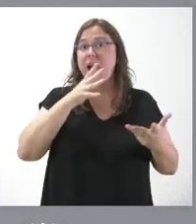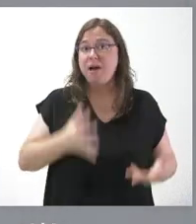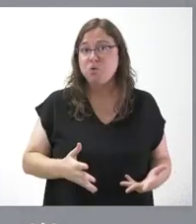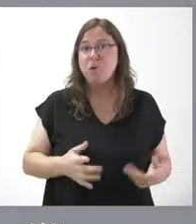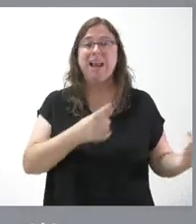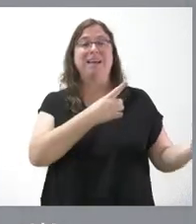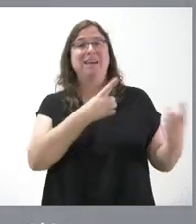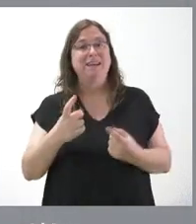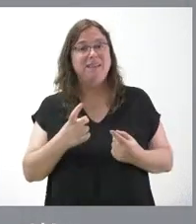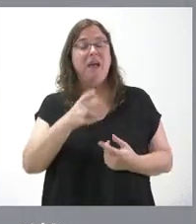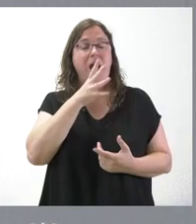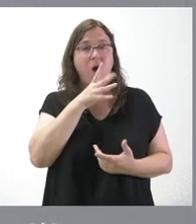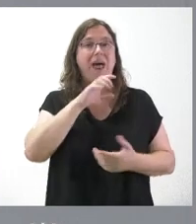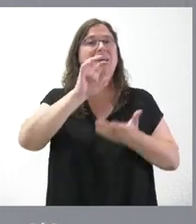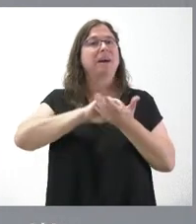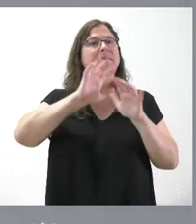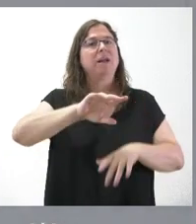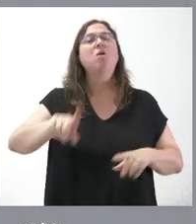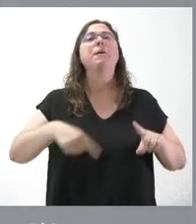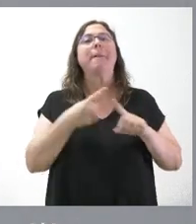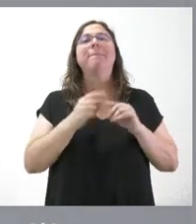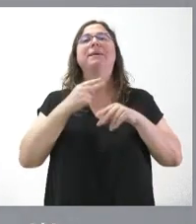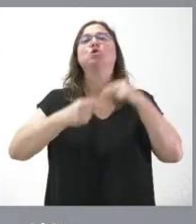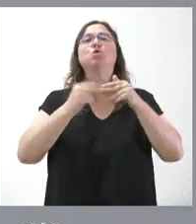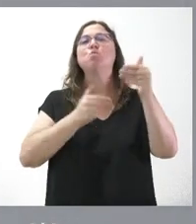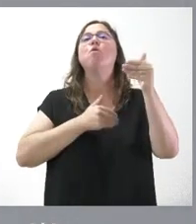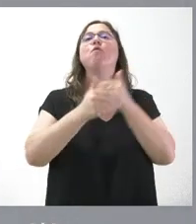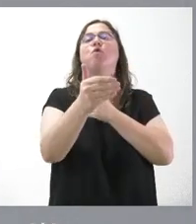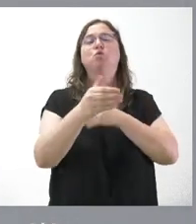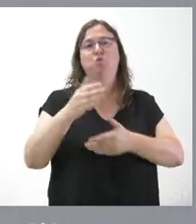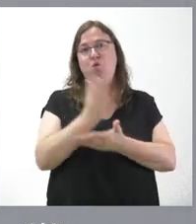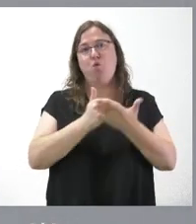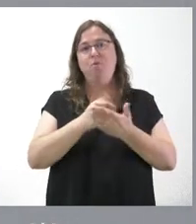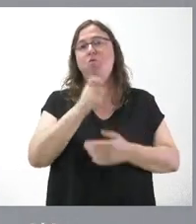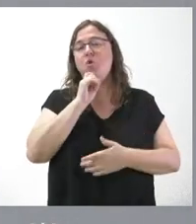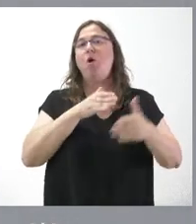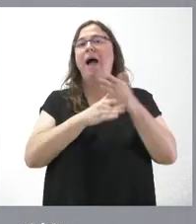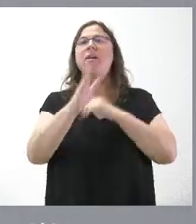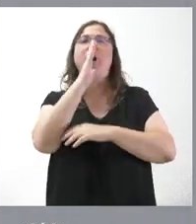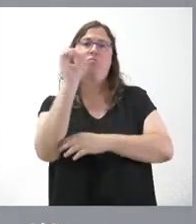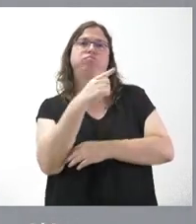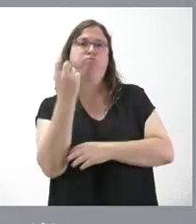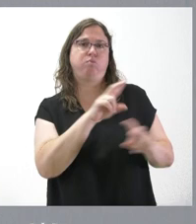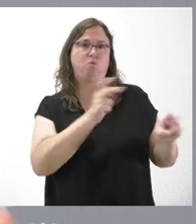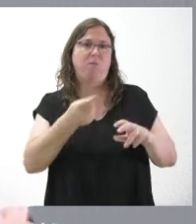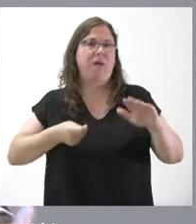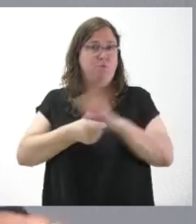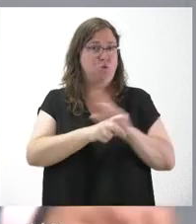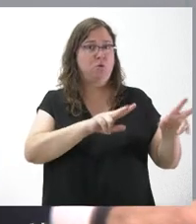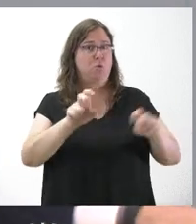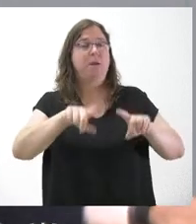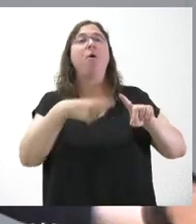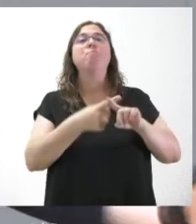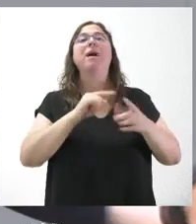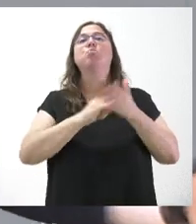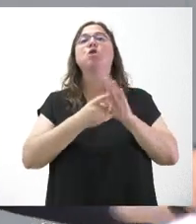necesidades concretas de Castilla y León, sino seguir construyendo el futuro de nuestra comunidad mediante nuevos regadíos, nuevas inversiones y, por tanto, nuevos